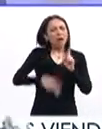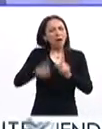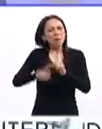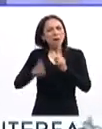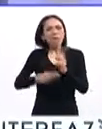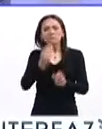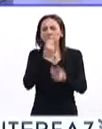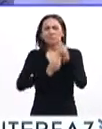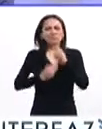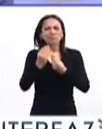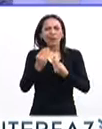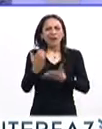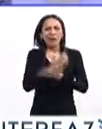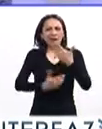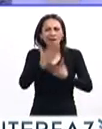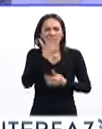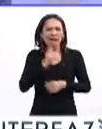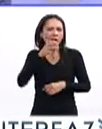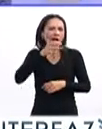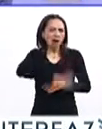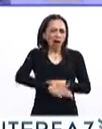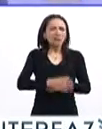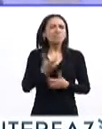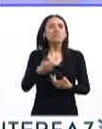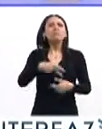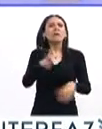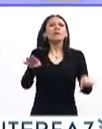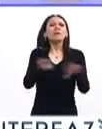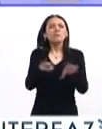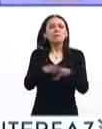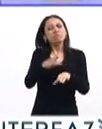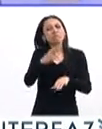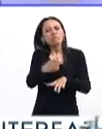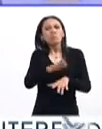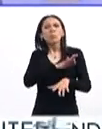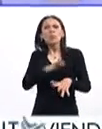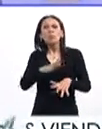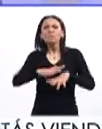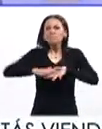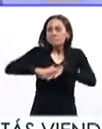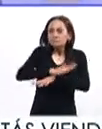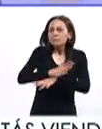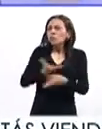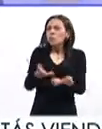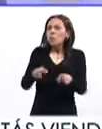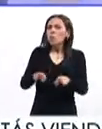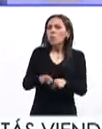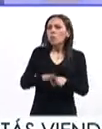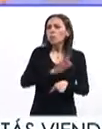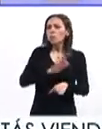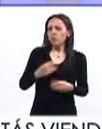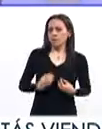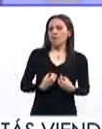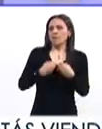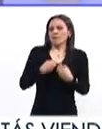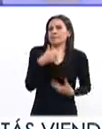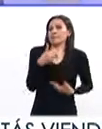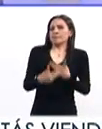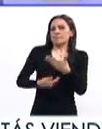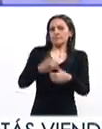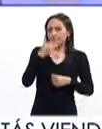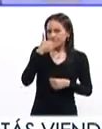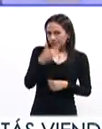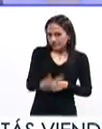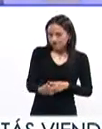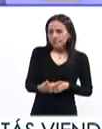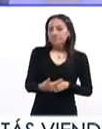¿cómo se puede también revertir un poco eso? Es decir, ¿qué tan recomendable seguir una vida, si vale la